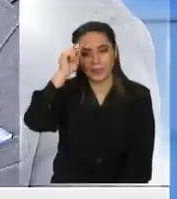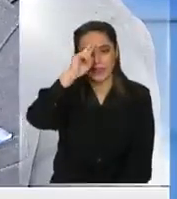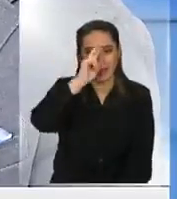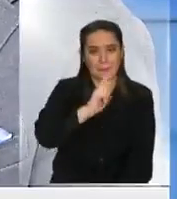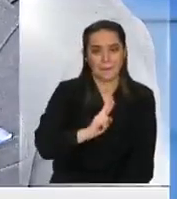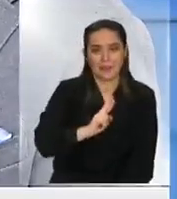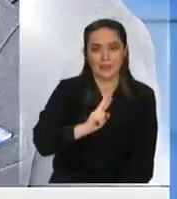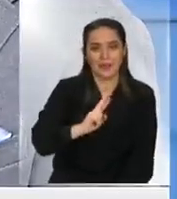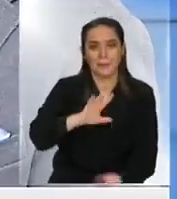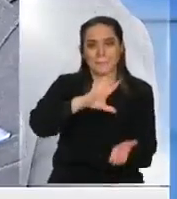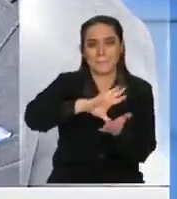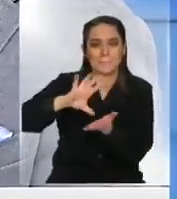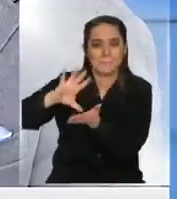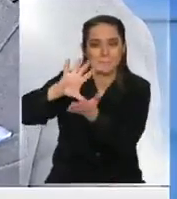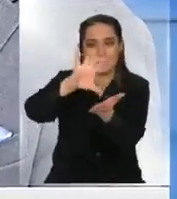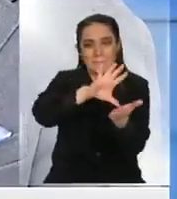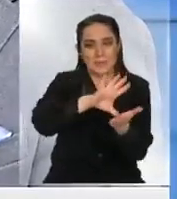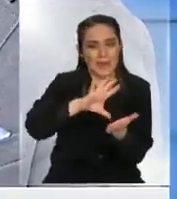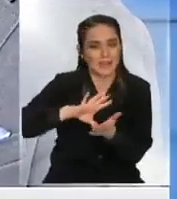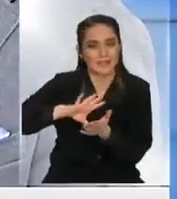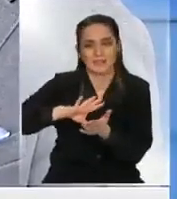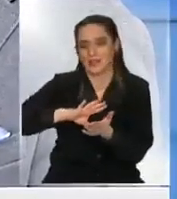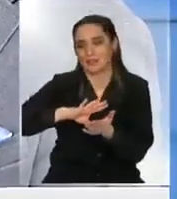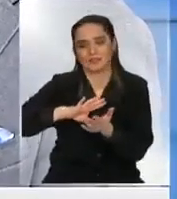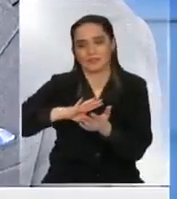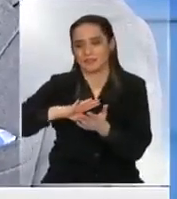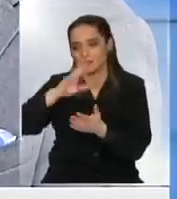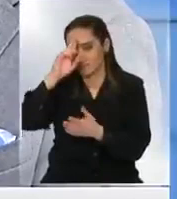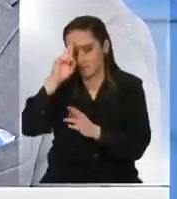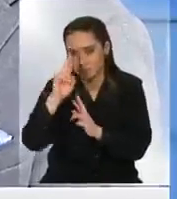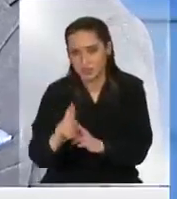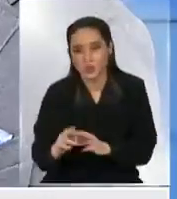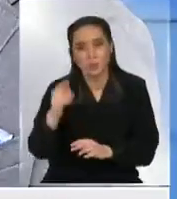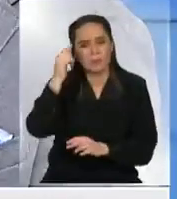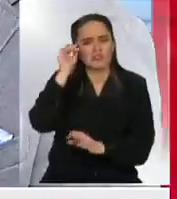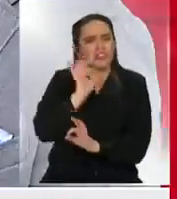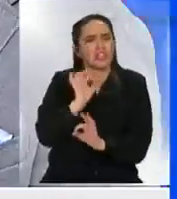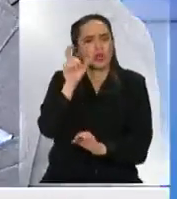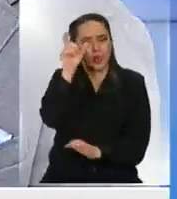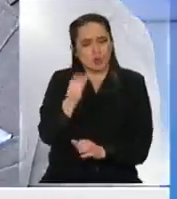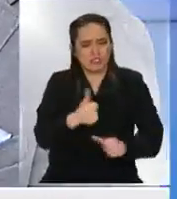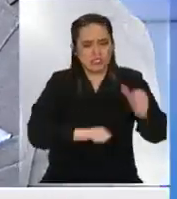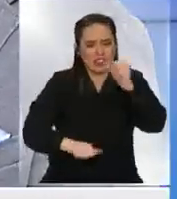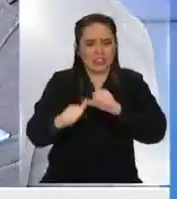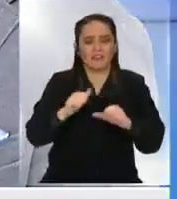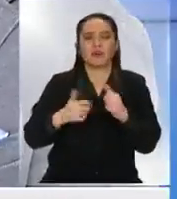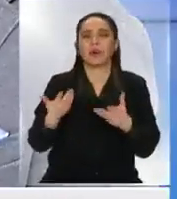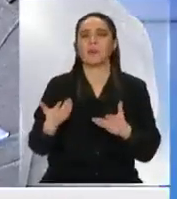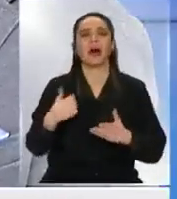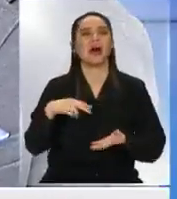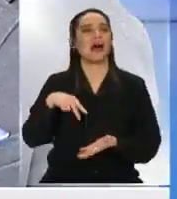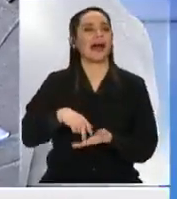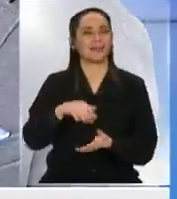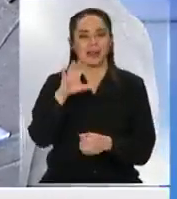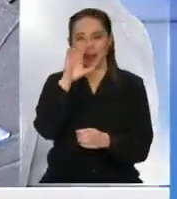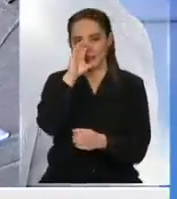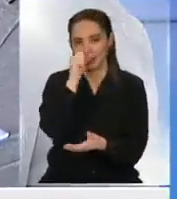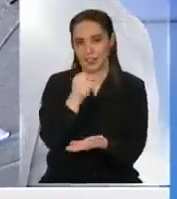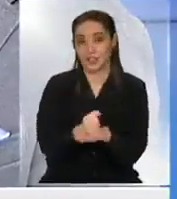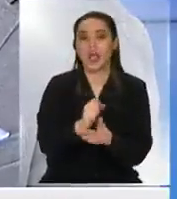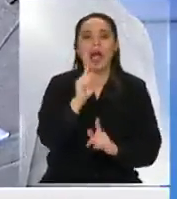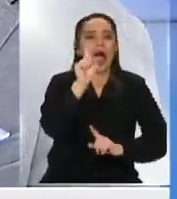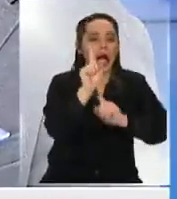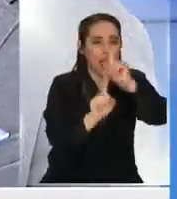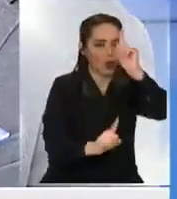respetarla en todos los países se respetan las dos la vacuna rusa yo no creo que ningún científico en el mundo se preste para engañar si tengo mis dudas